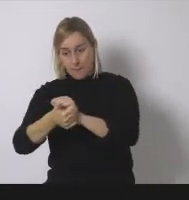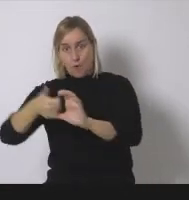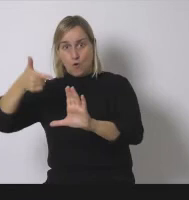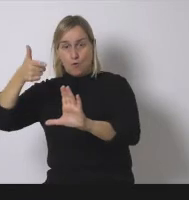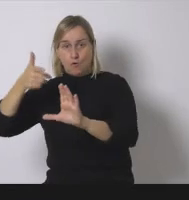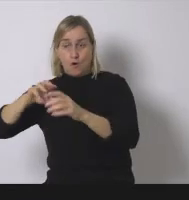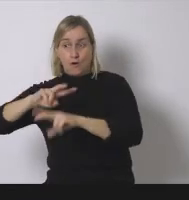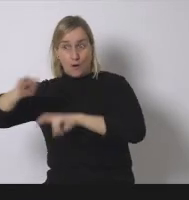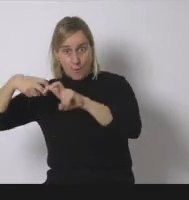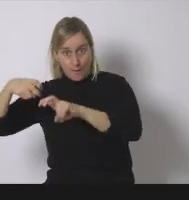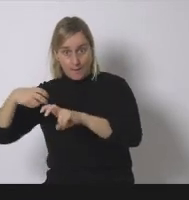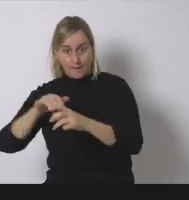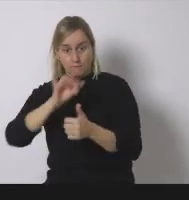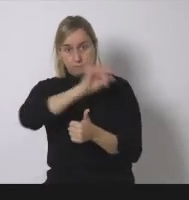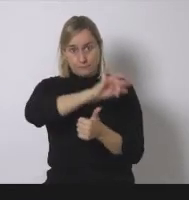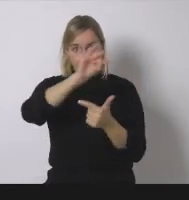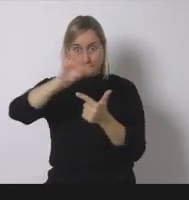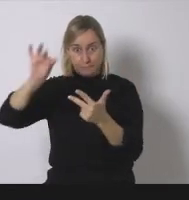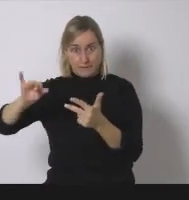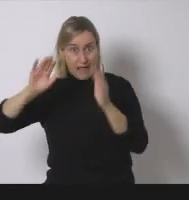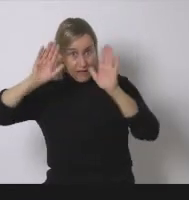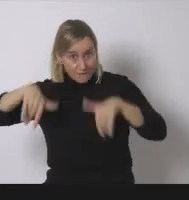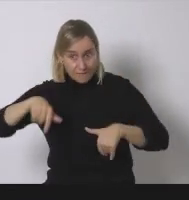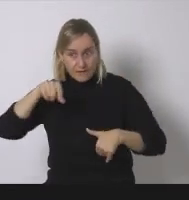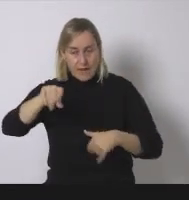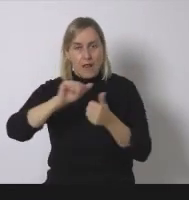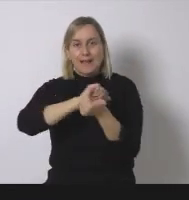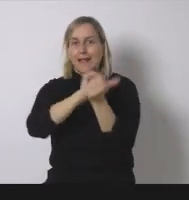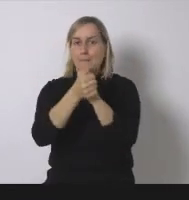cambio de mentalidad social cultural y económico